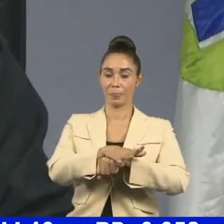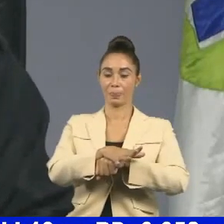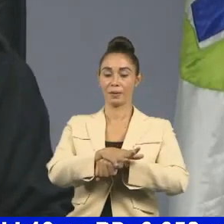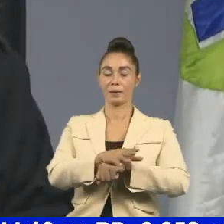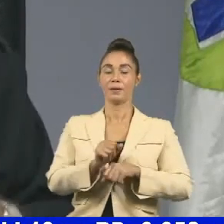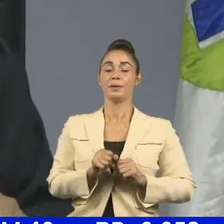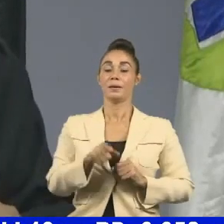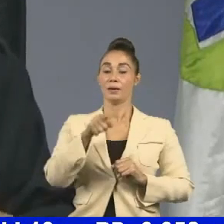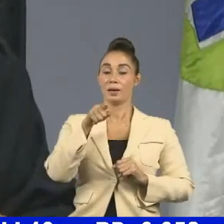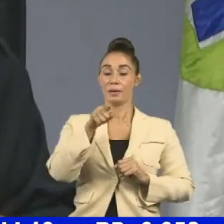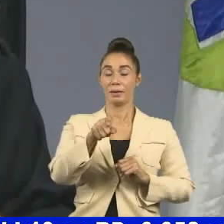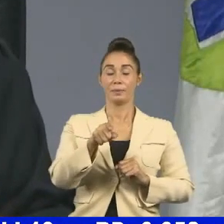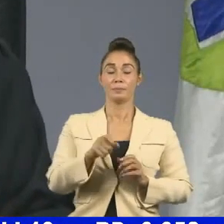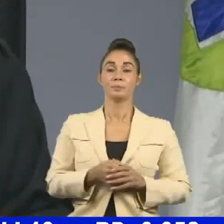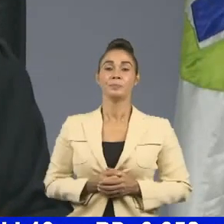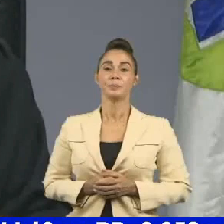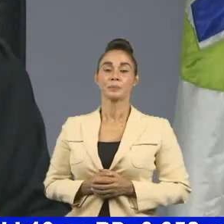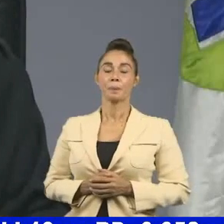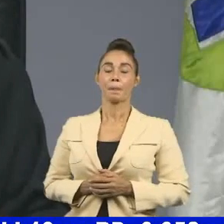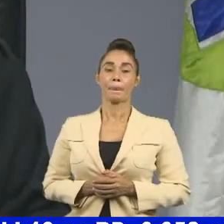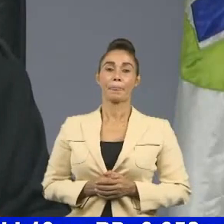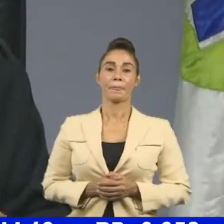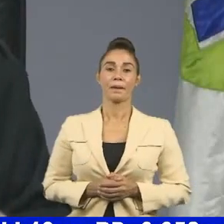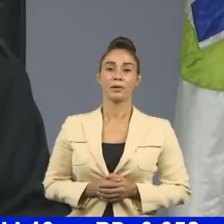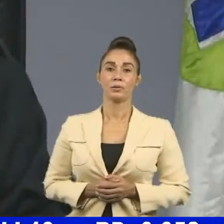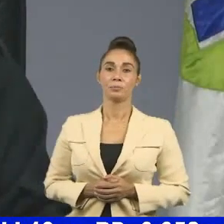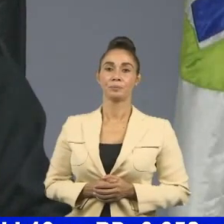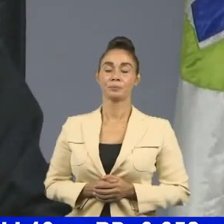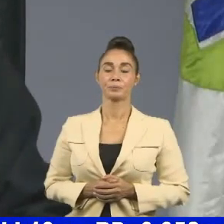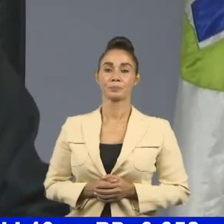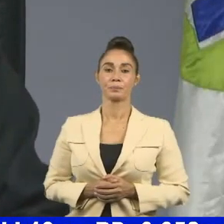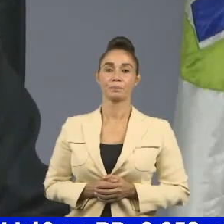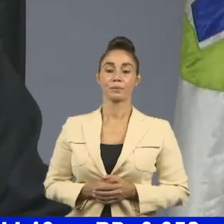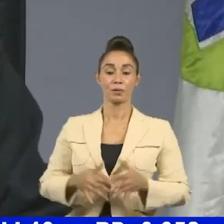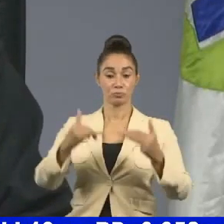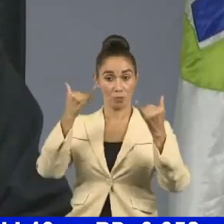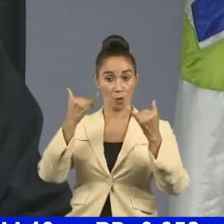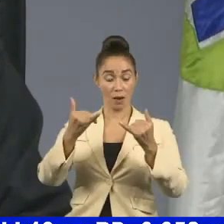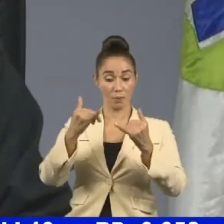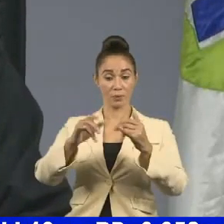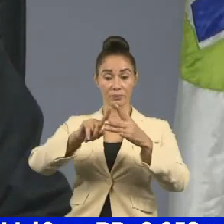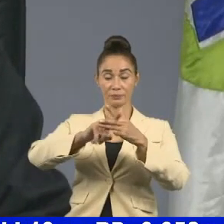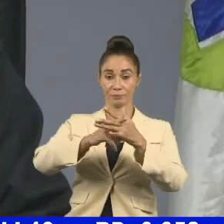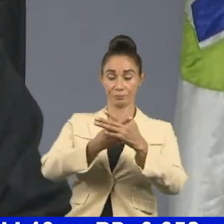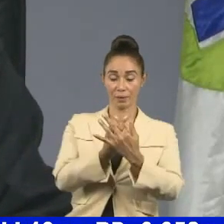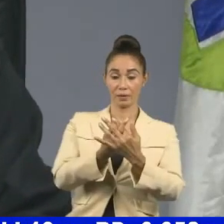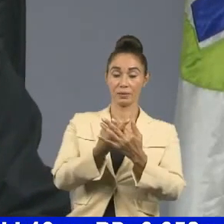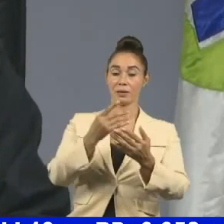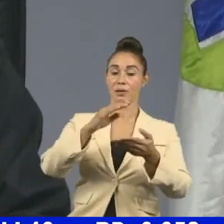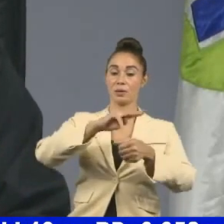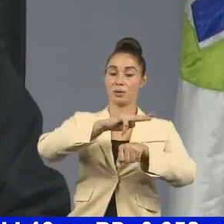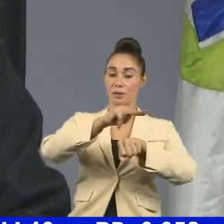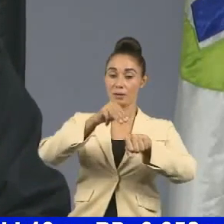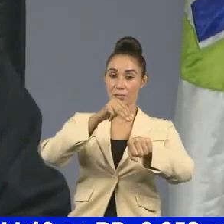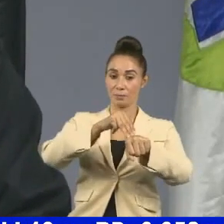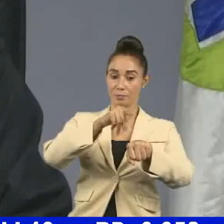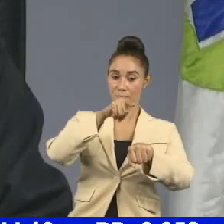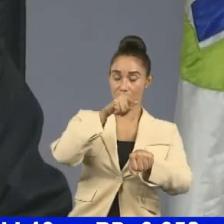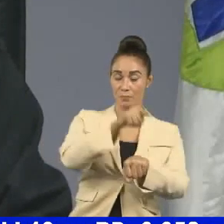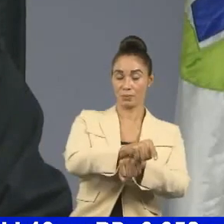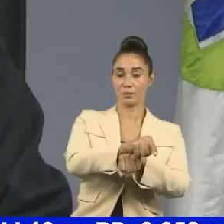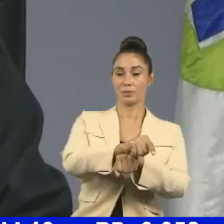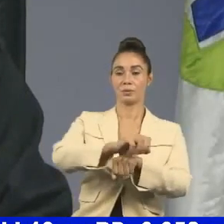serológica que en estos momentos se está iniciando tanto en el municipio como